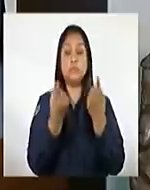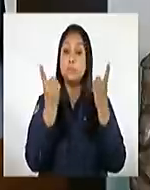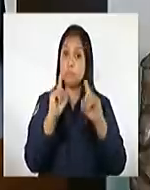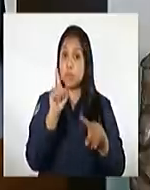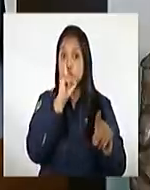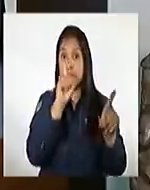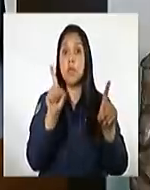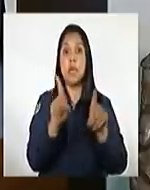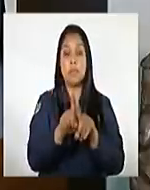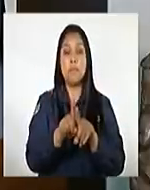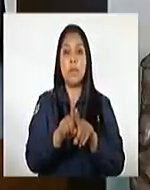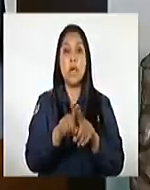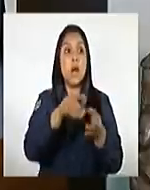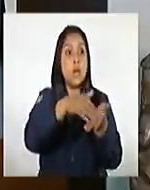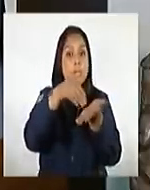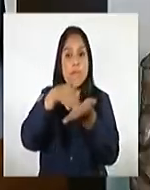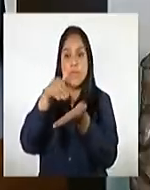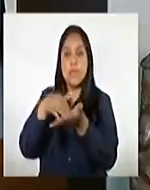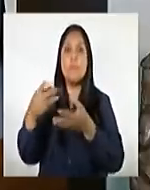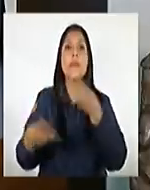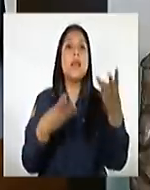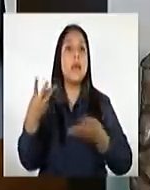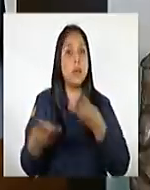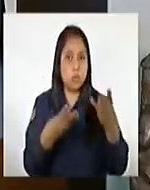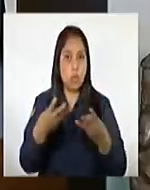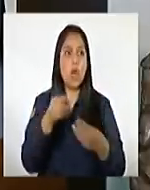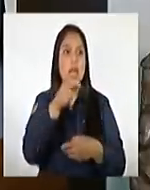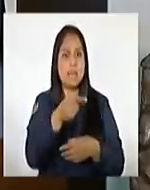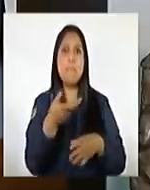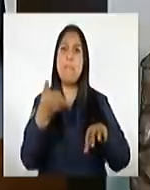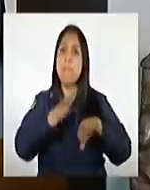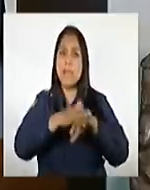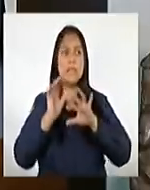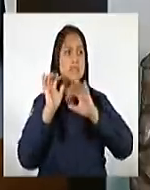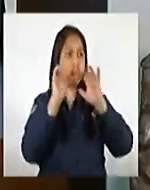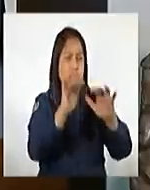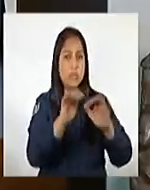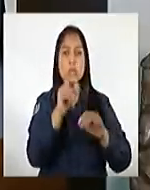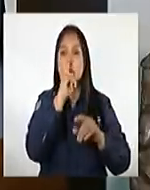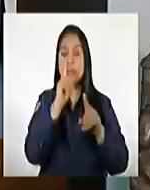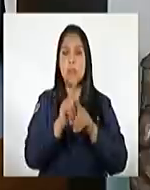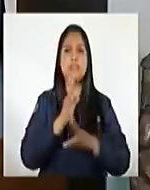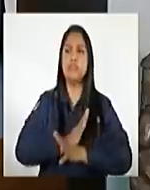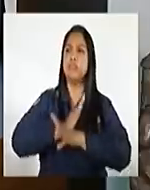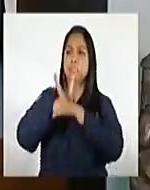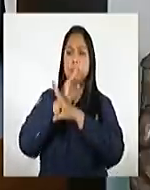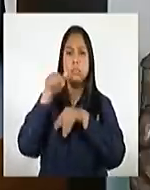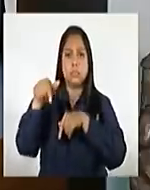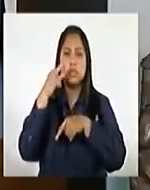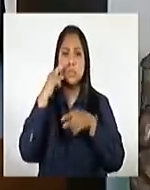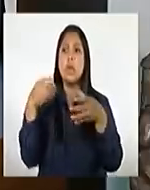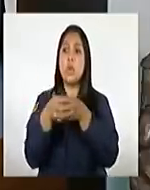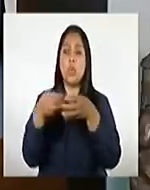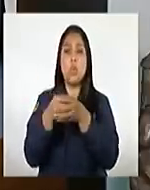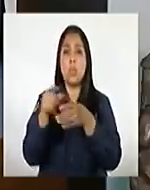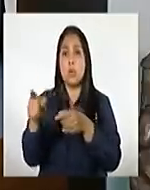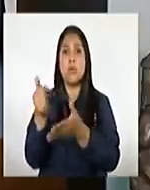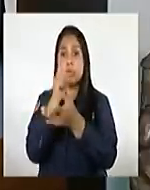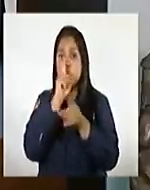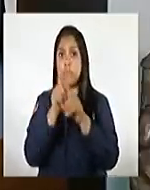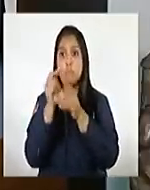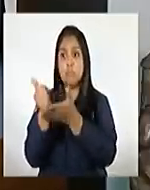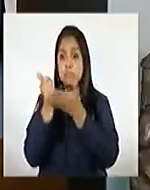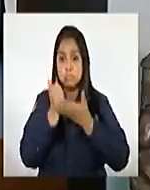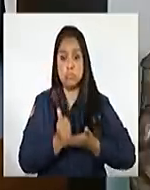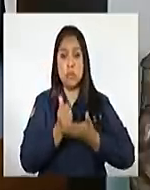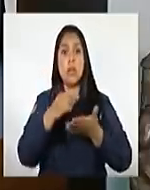también a los vendedores de los mercados en las zonas de mayor afluencia, fuerzas de seguridad y otros grupos esenciales que permitirán que